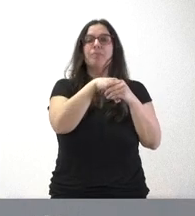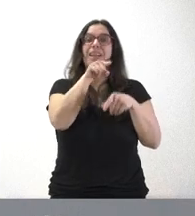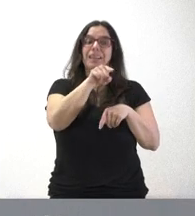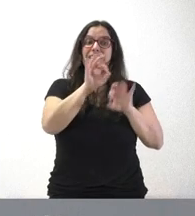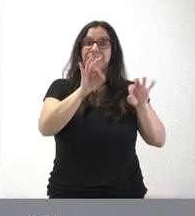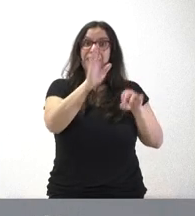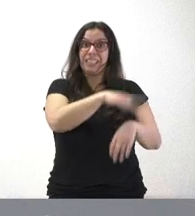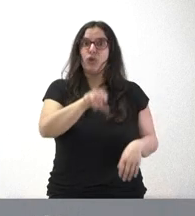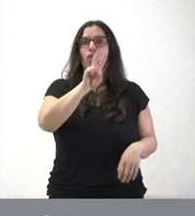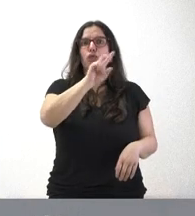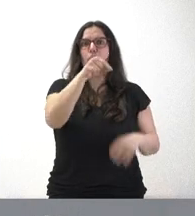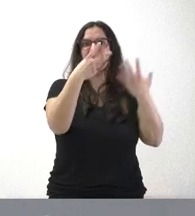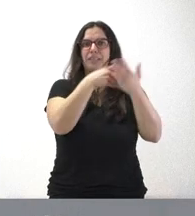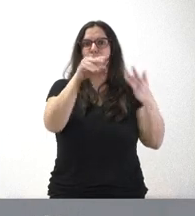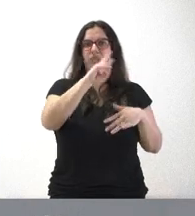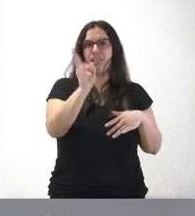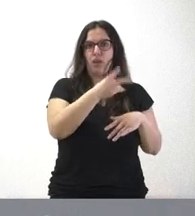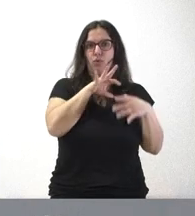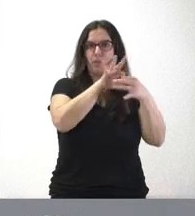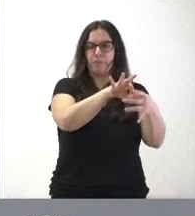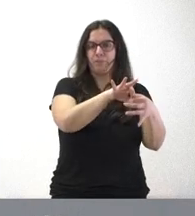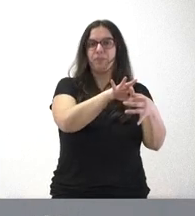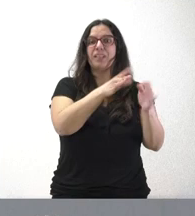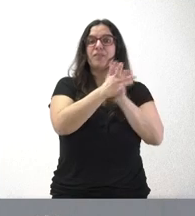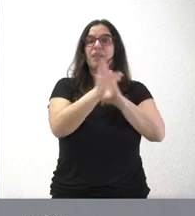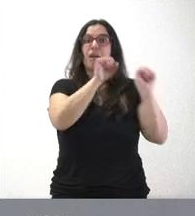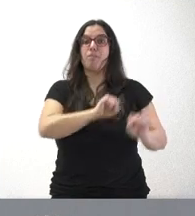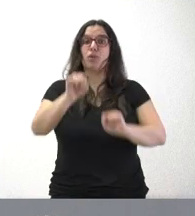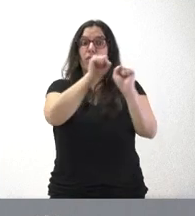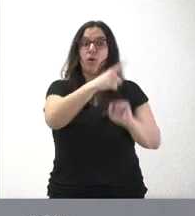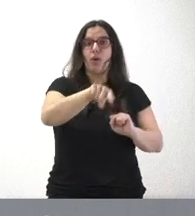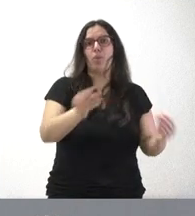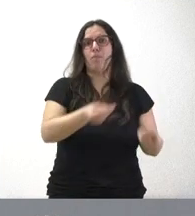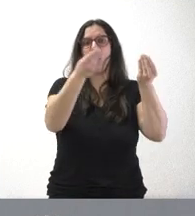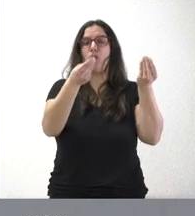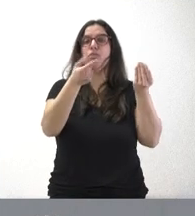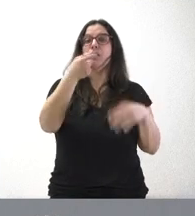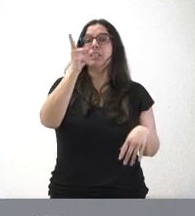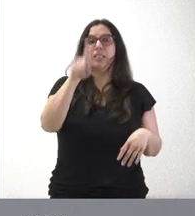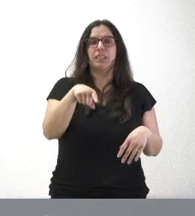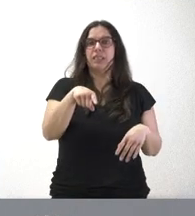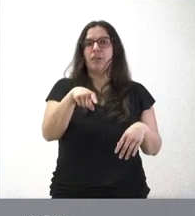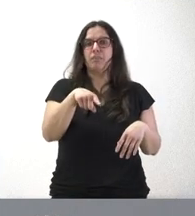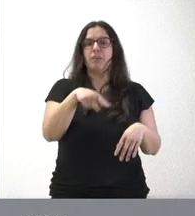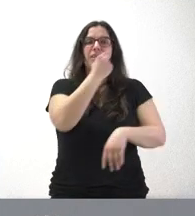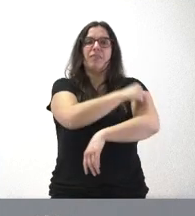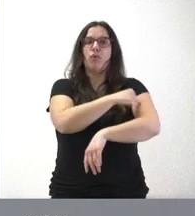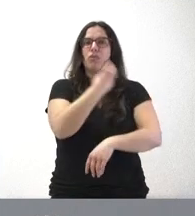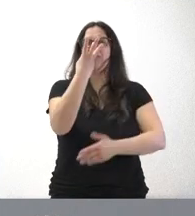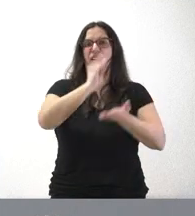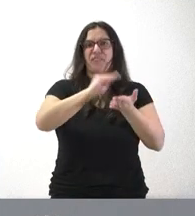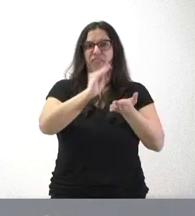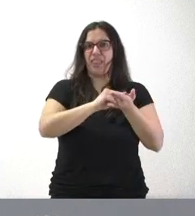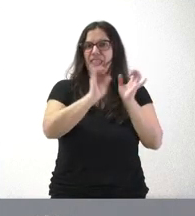,7 millones de euros. Se mejora la protección de esta población infantil y se mantiene la misma pauta de tres dosis que se